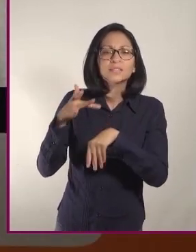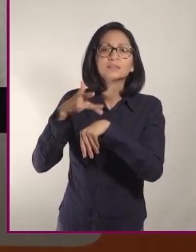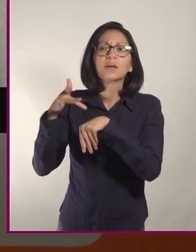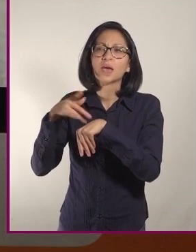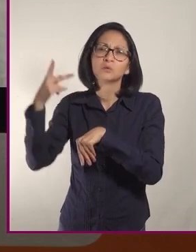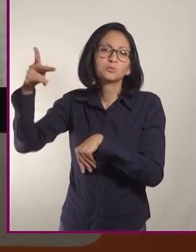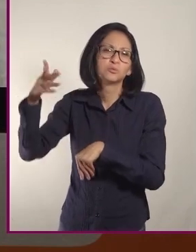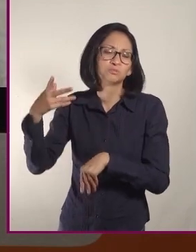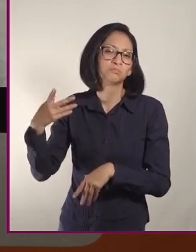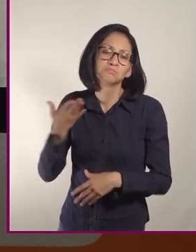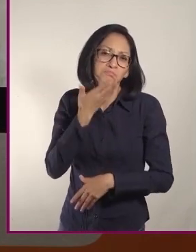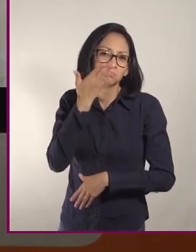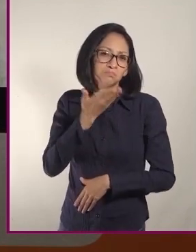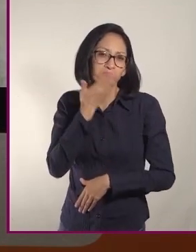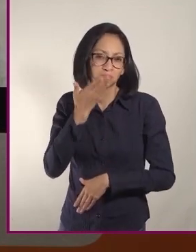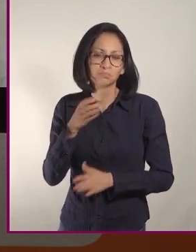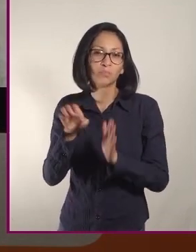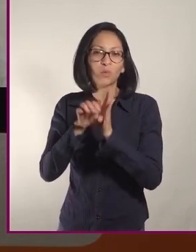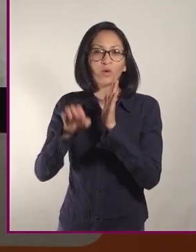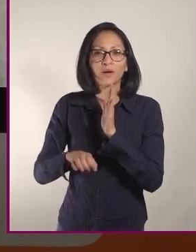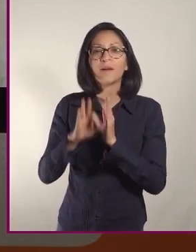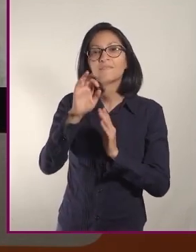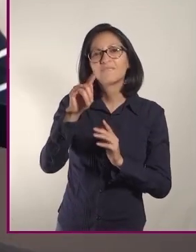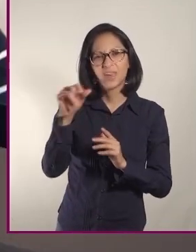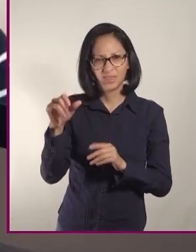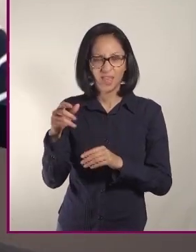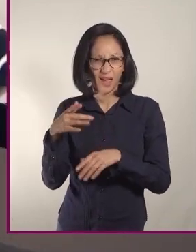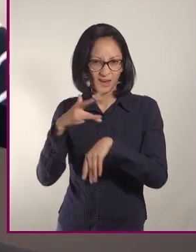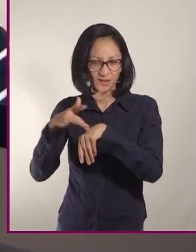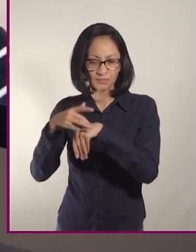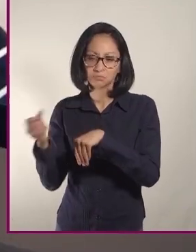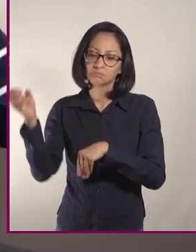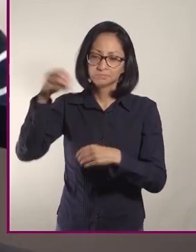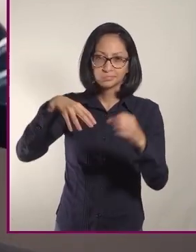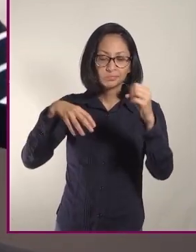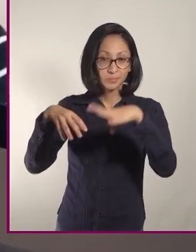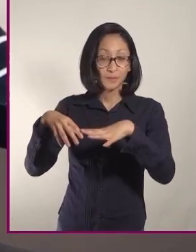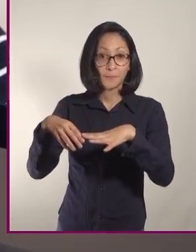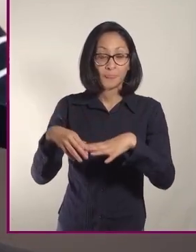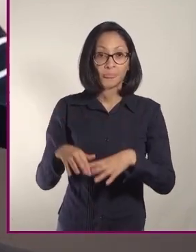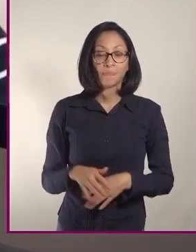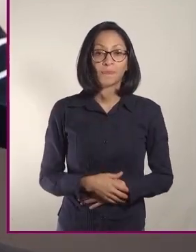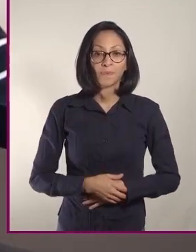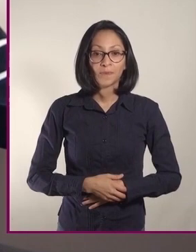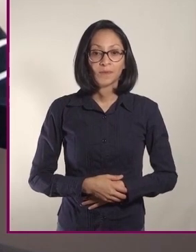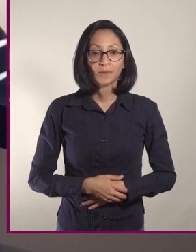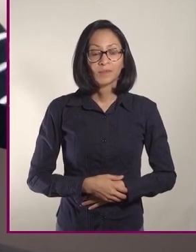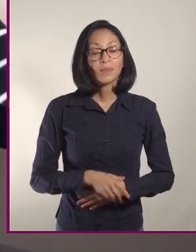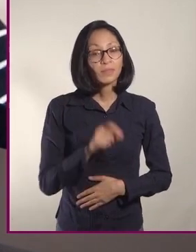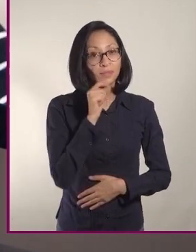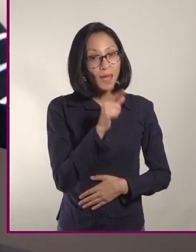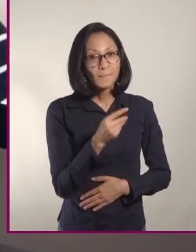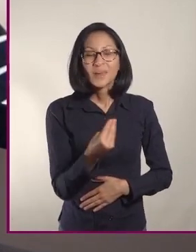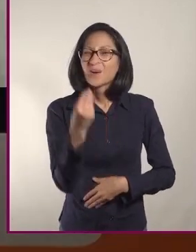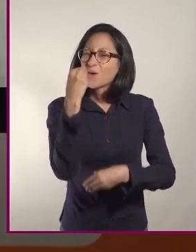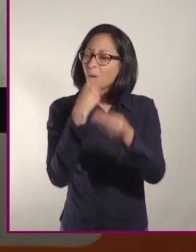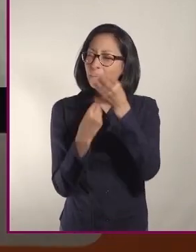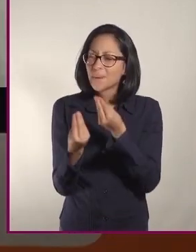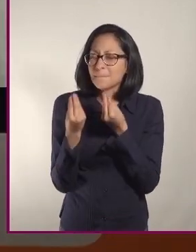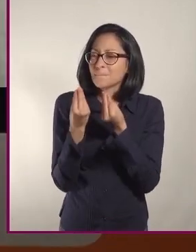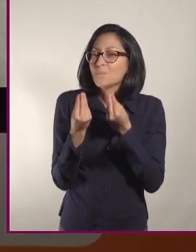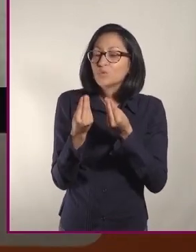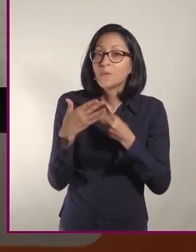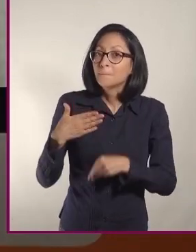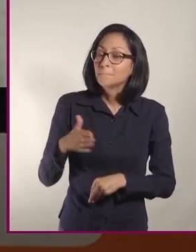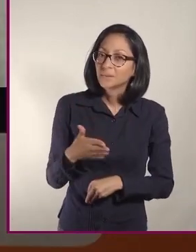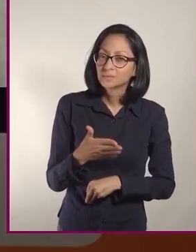que se utilizan allá encima, como podría ser el queso feta. Como plato fuerte, comen mucho pescado, mucho